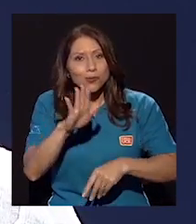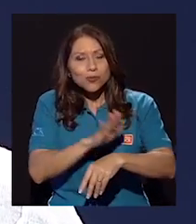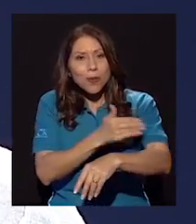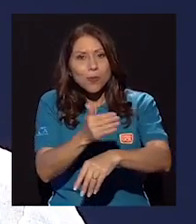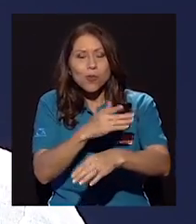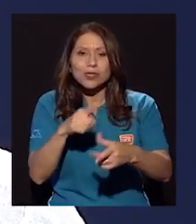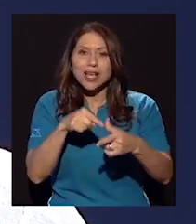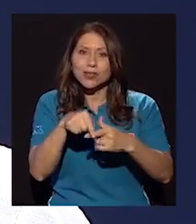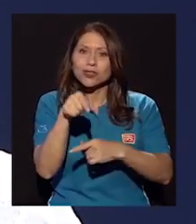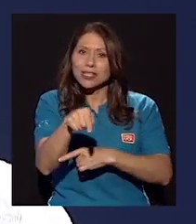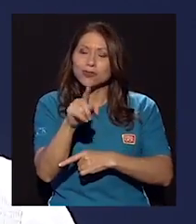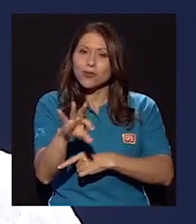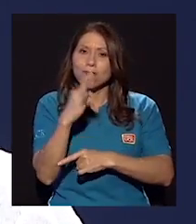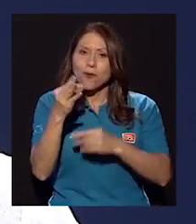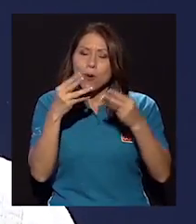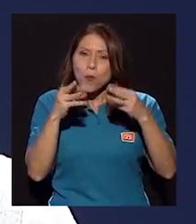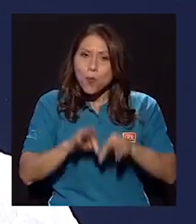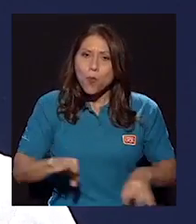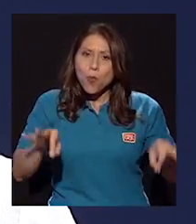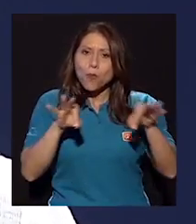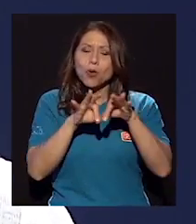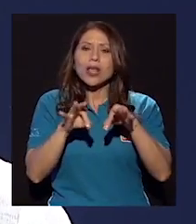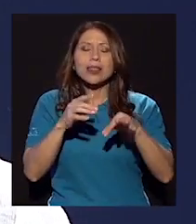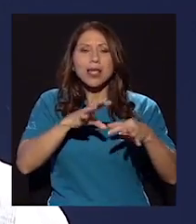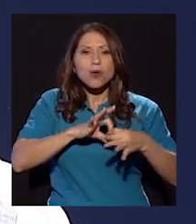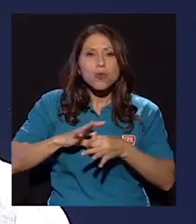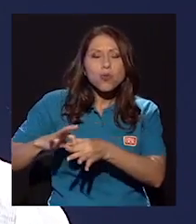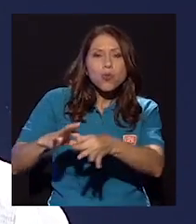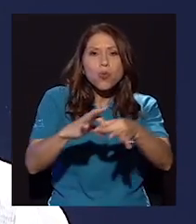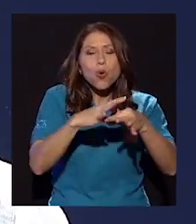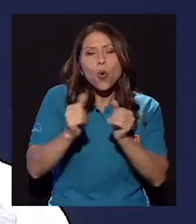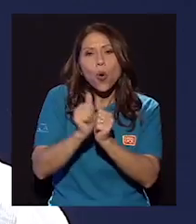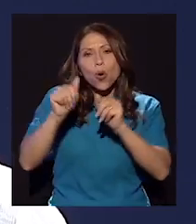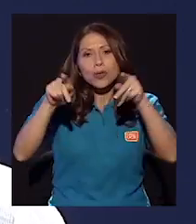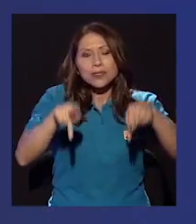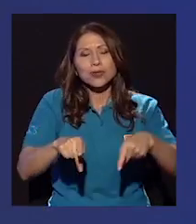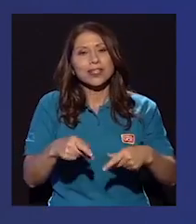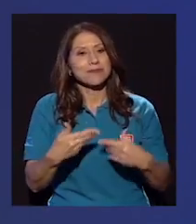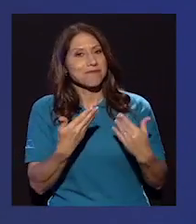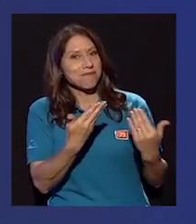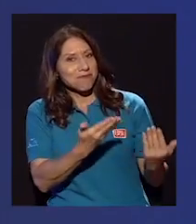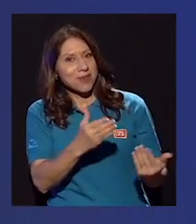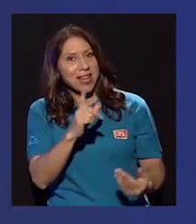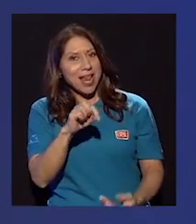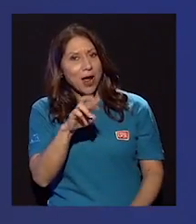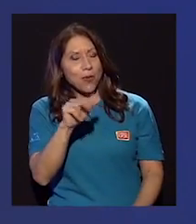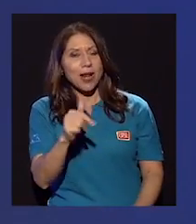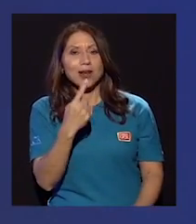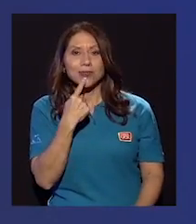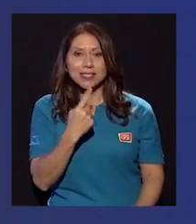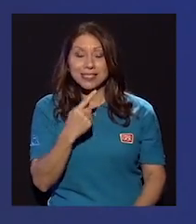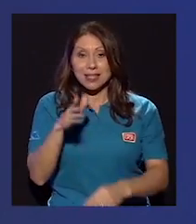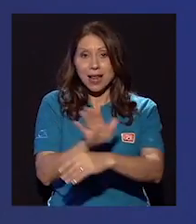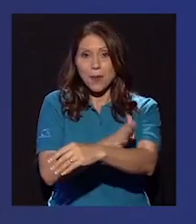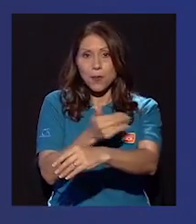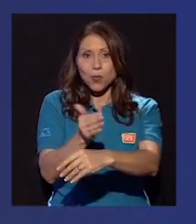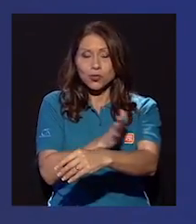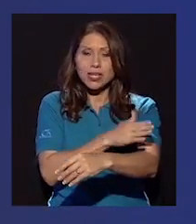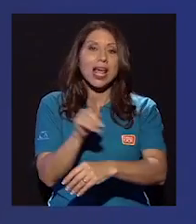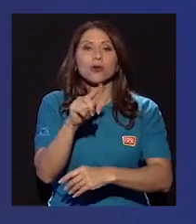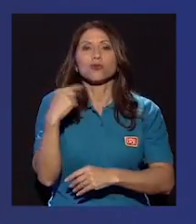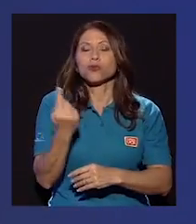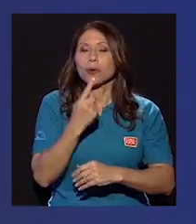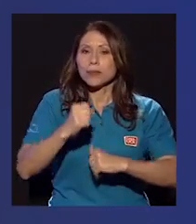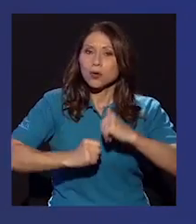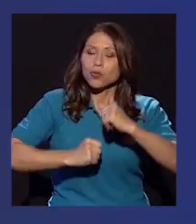evidentemente. Entonces, nos sirve como un medio muy importante de relación con los demás. Pues doña Laura nos destaca que en la música